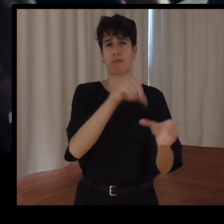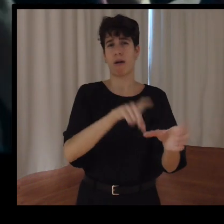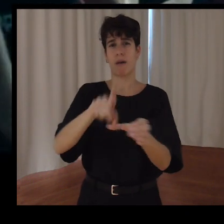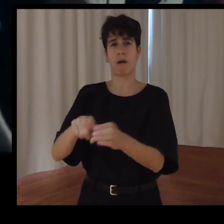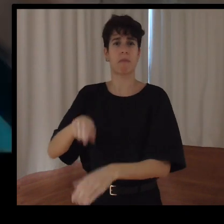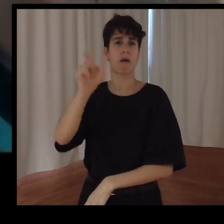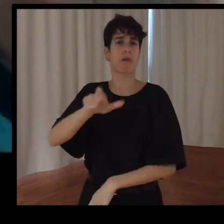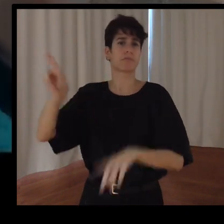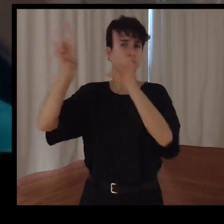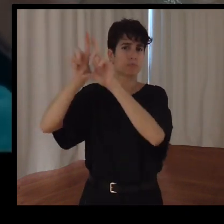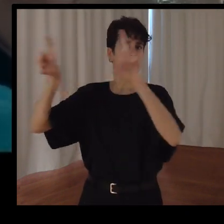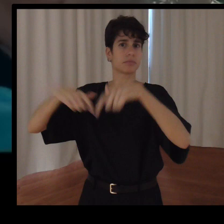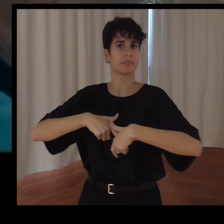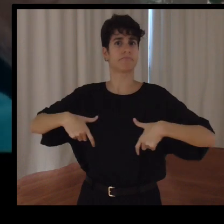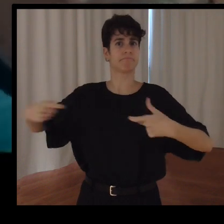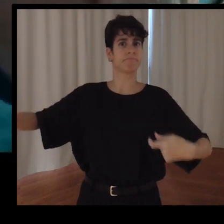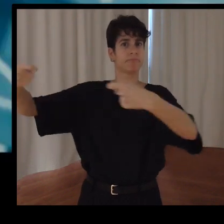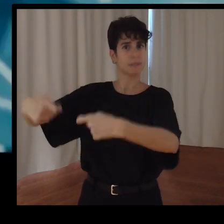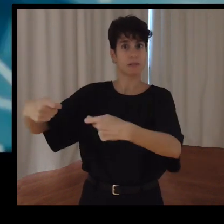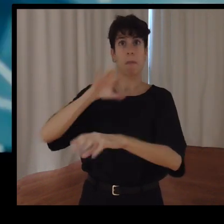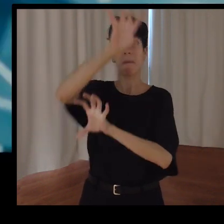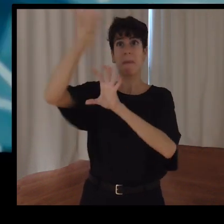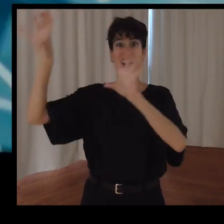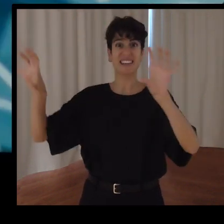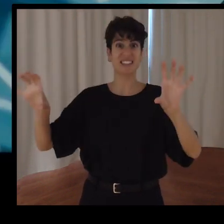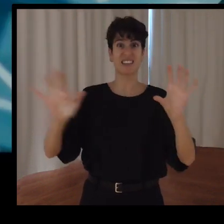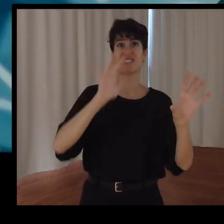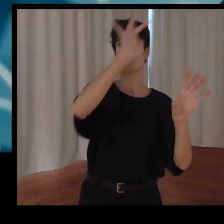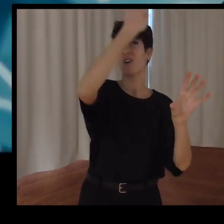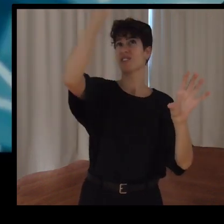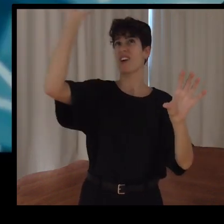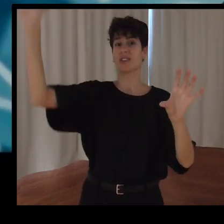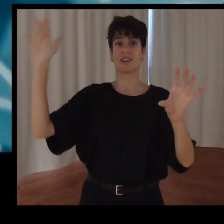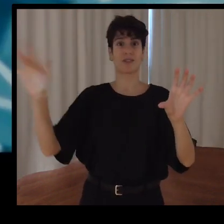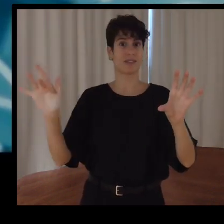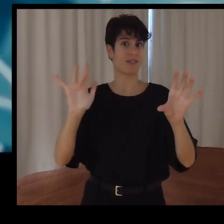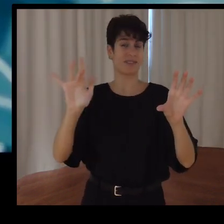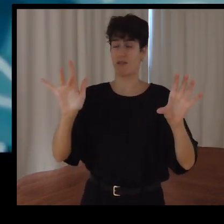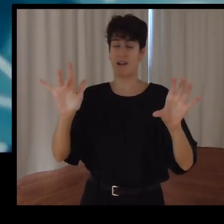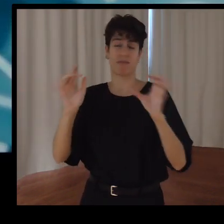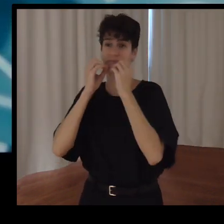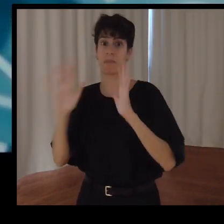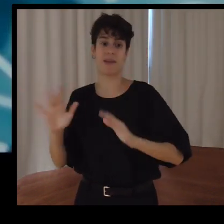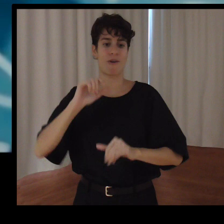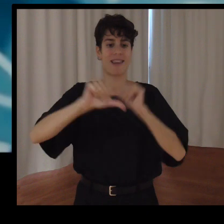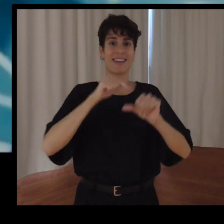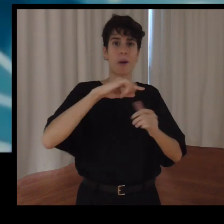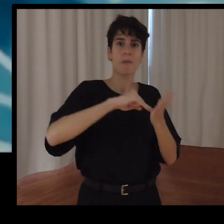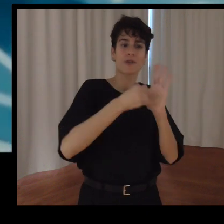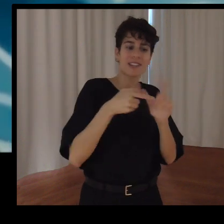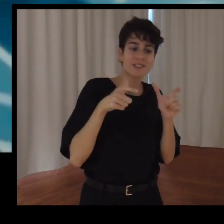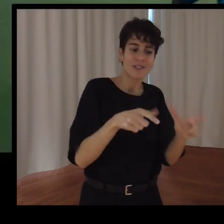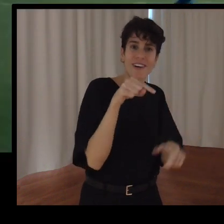en innumerables países, pero este proyecto de la liga es especial, es especial porque